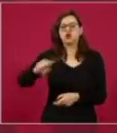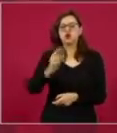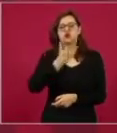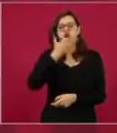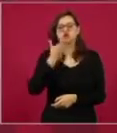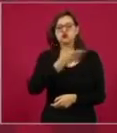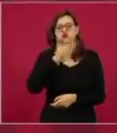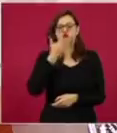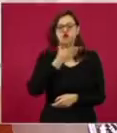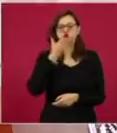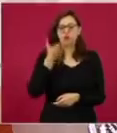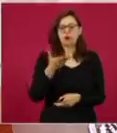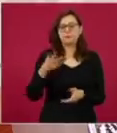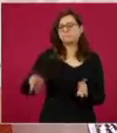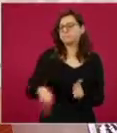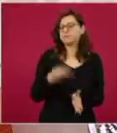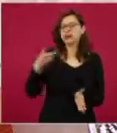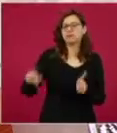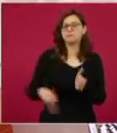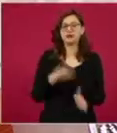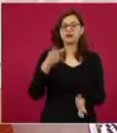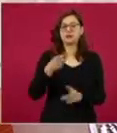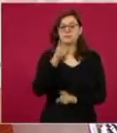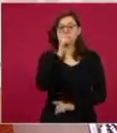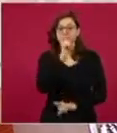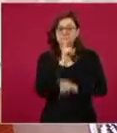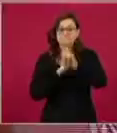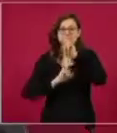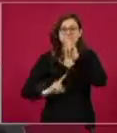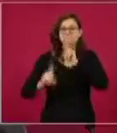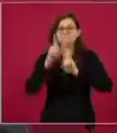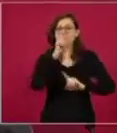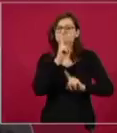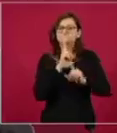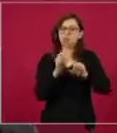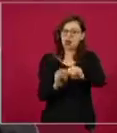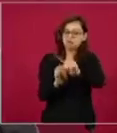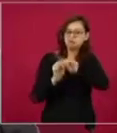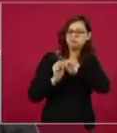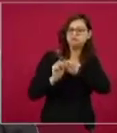seguiré repitiendo, la calumnia cuando no mancha tizna.